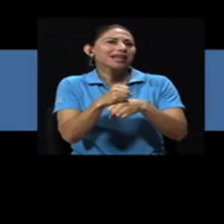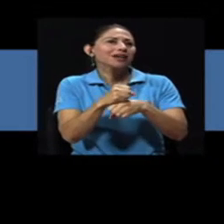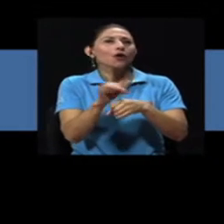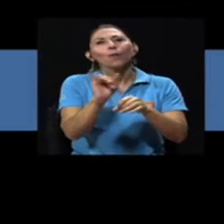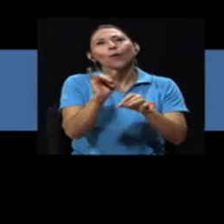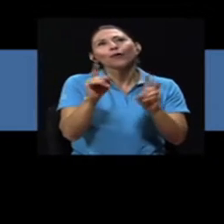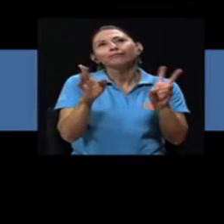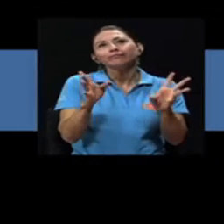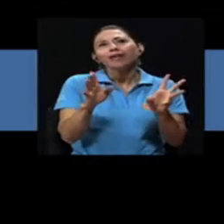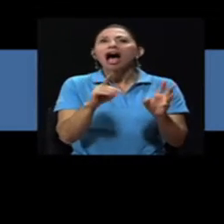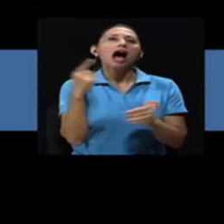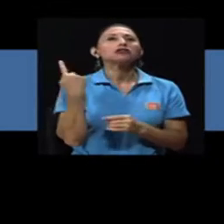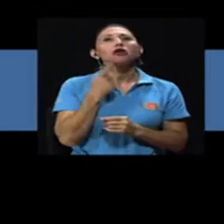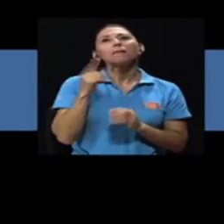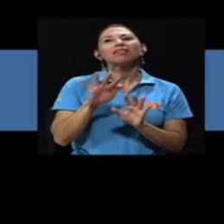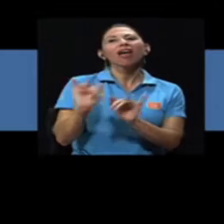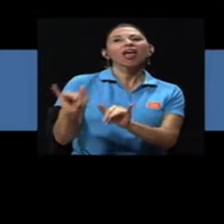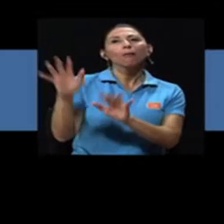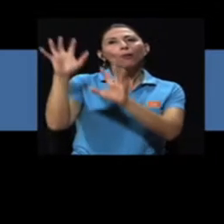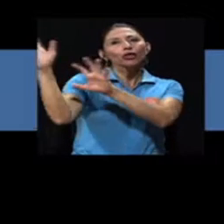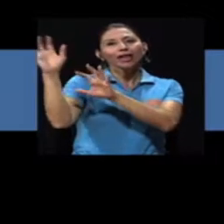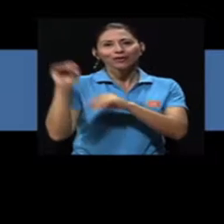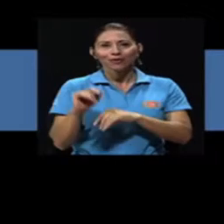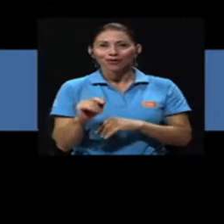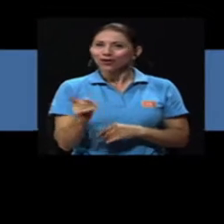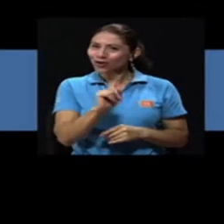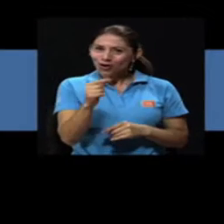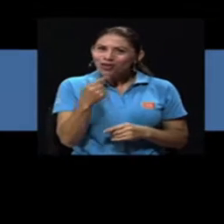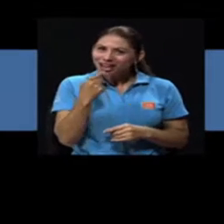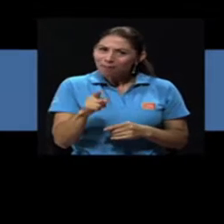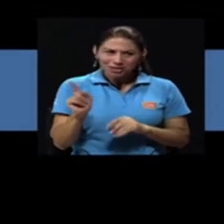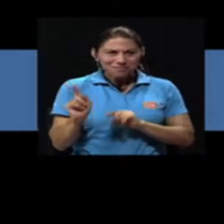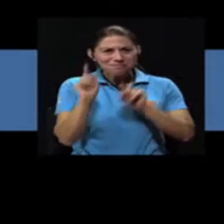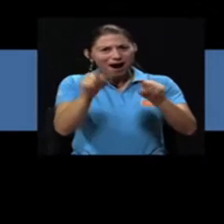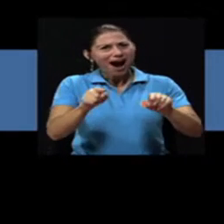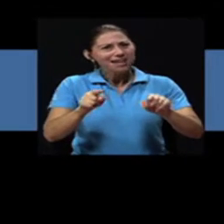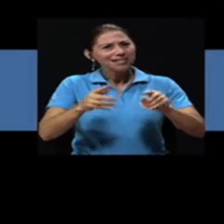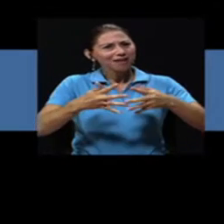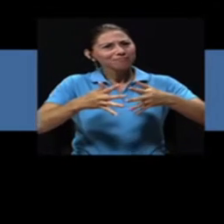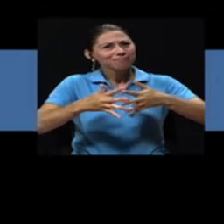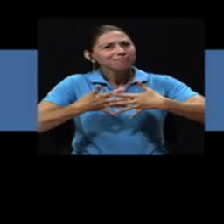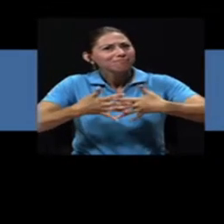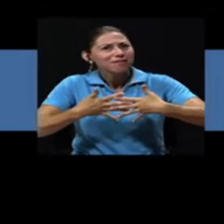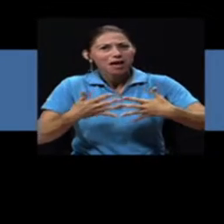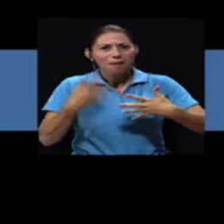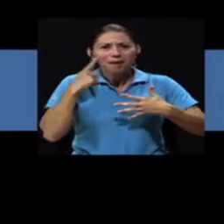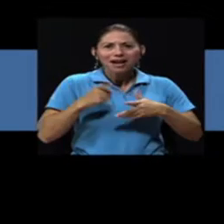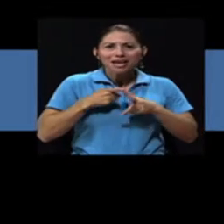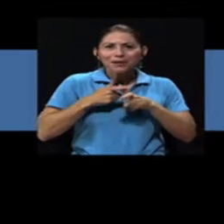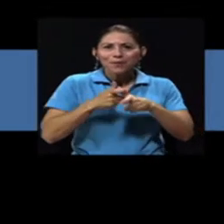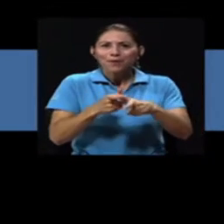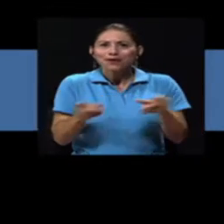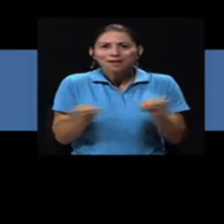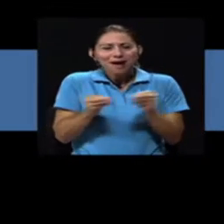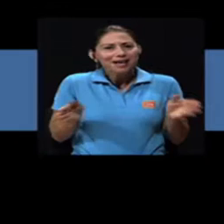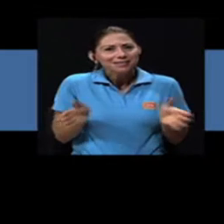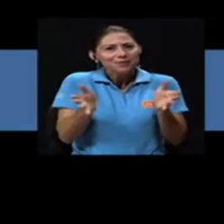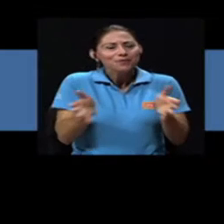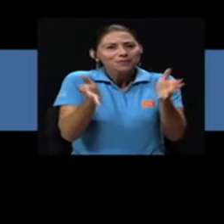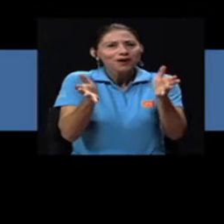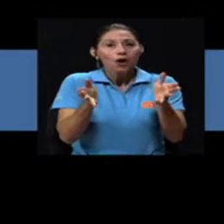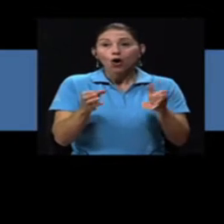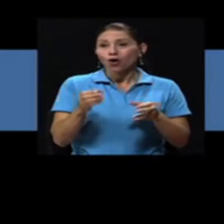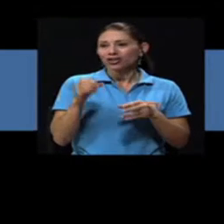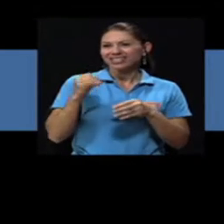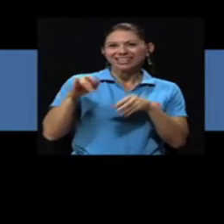de que siempre los dejan de portero o algo así, no, más bien como, madre, no, usted vaya de volante, entonces corre más o si están haciendo,